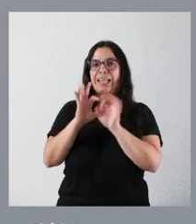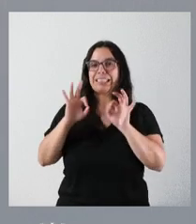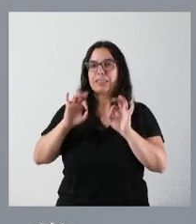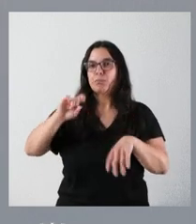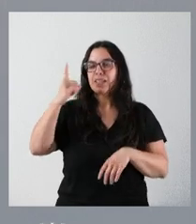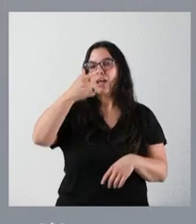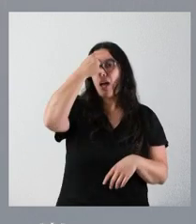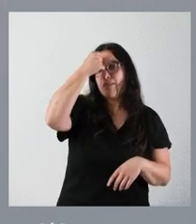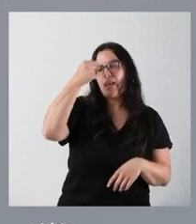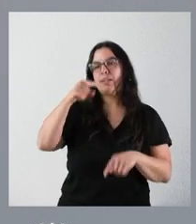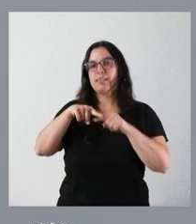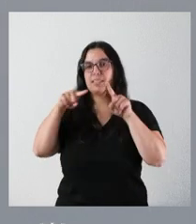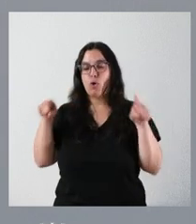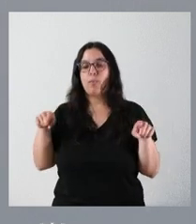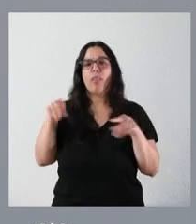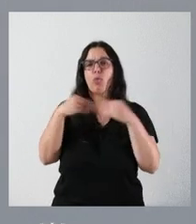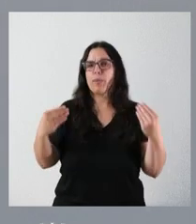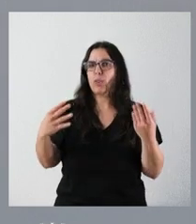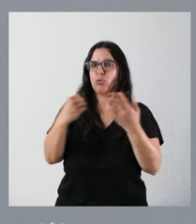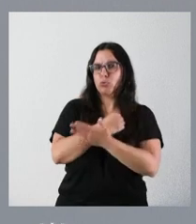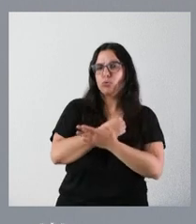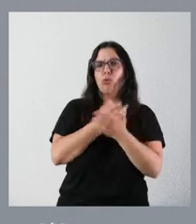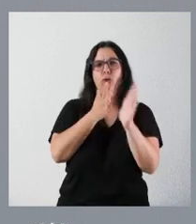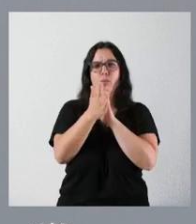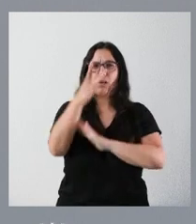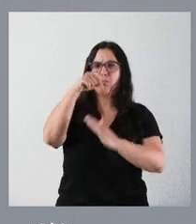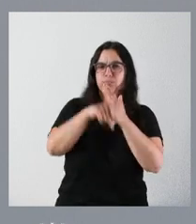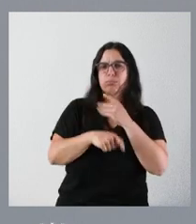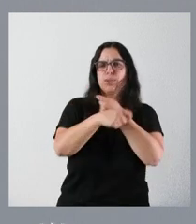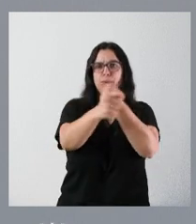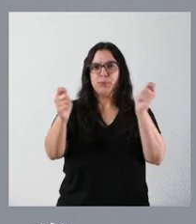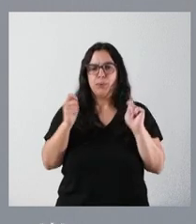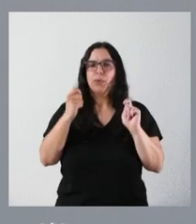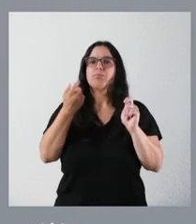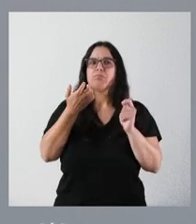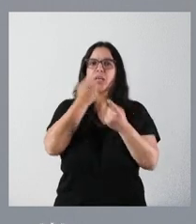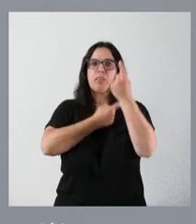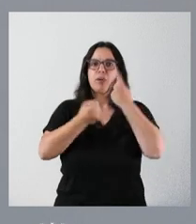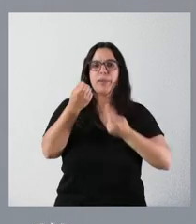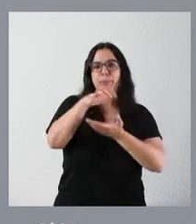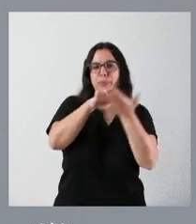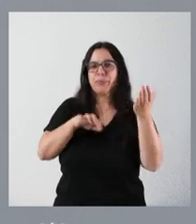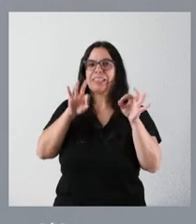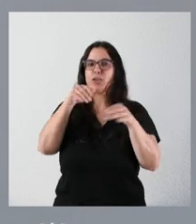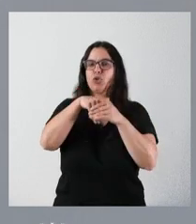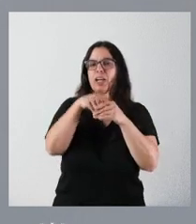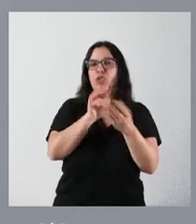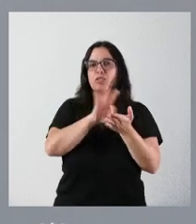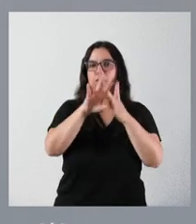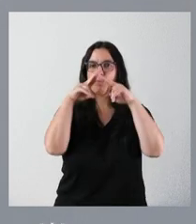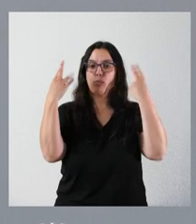Segovia. Tienen ustedes toda la documentación relativa al mismo. Es una información también que tiene un contenido de servicio público para que muchos